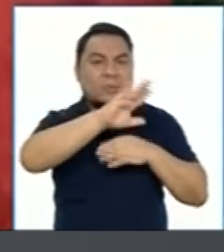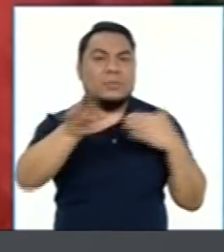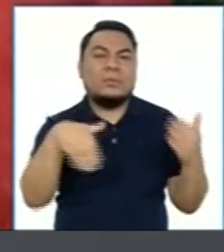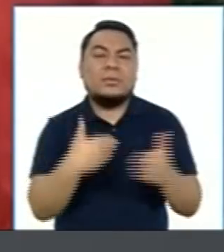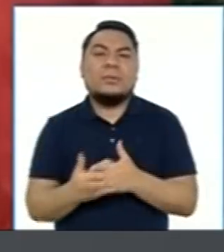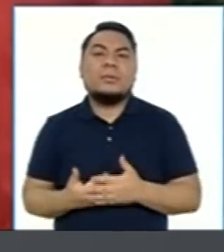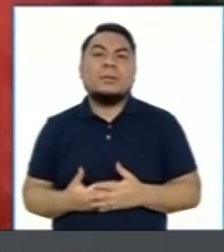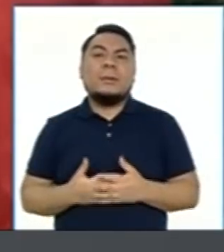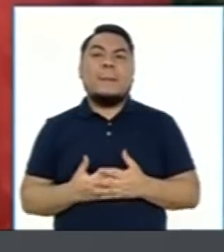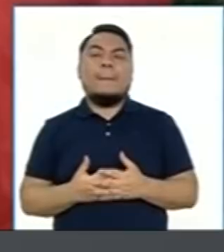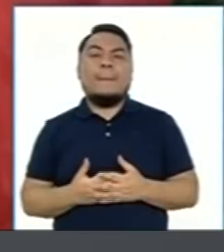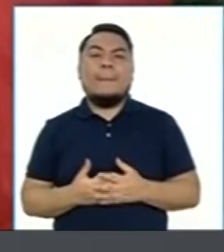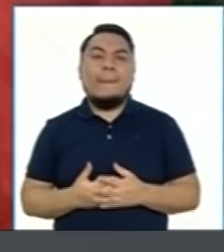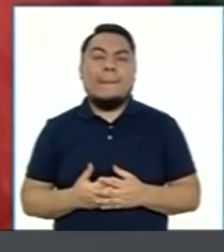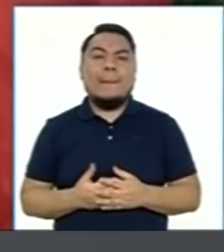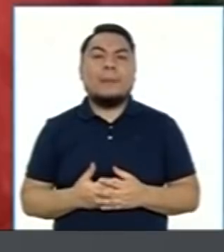todos.